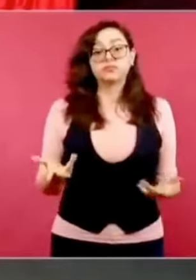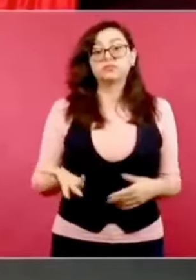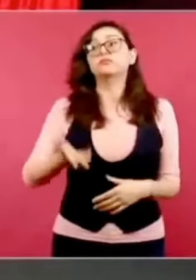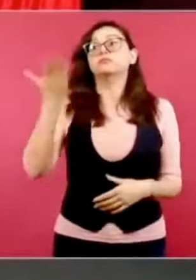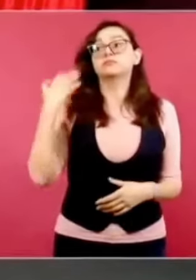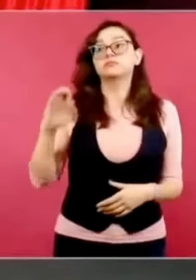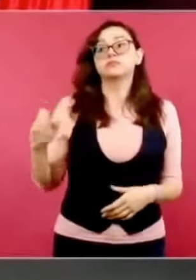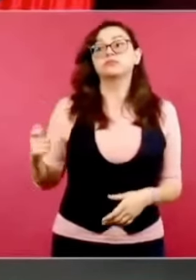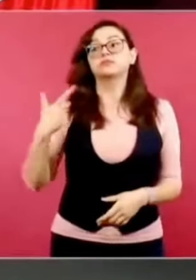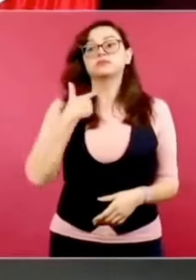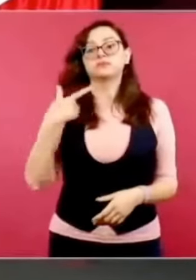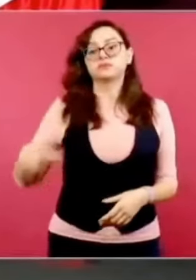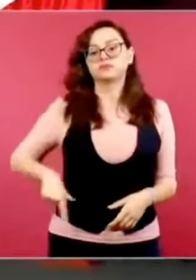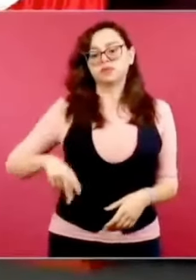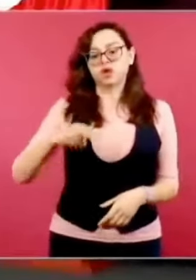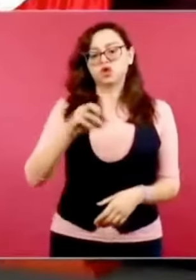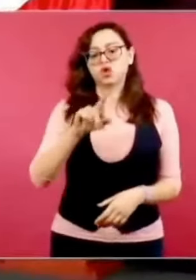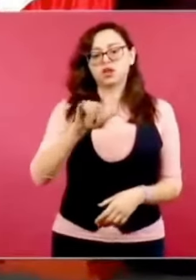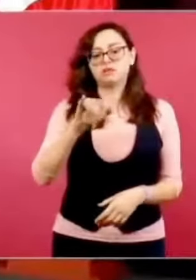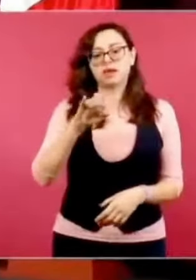la educación.